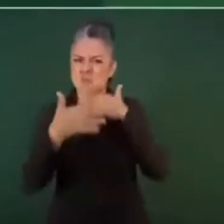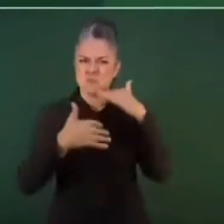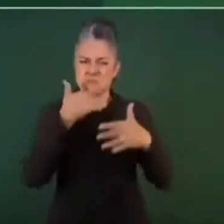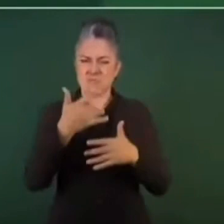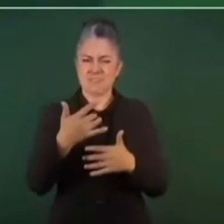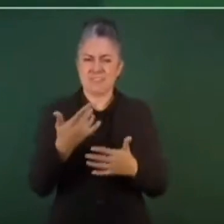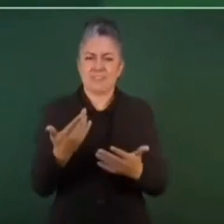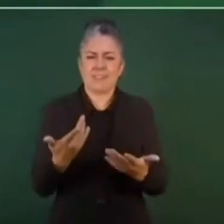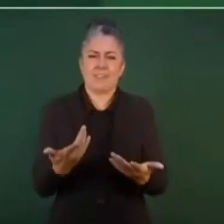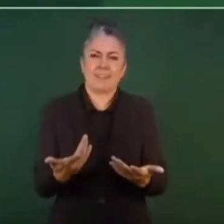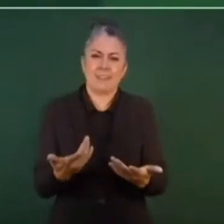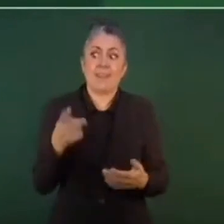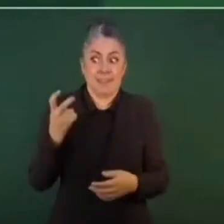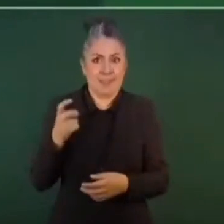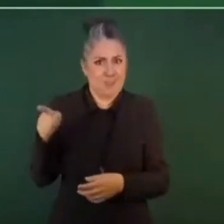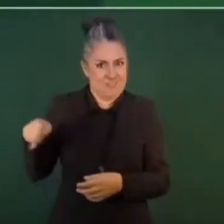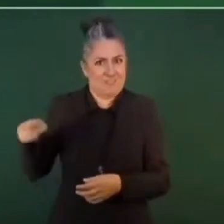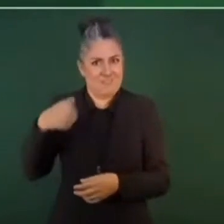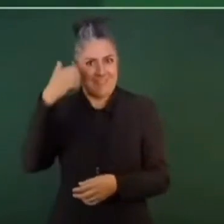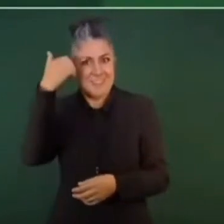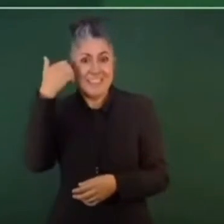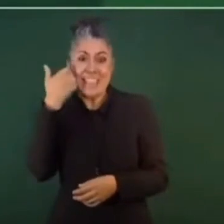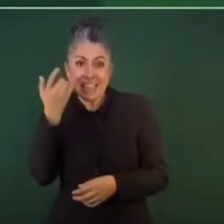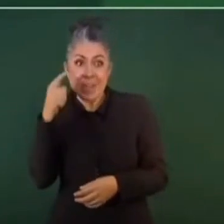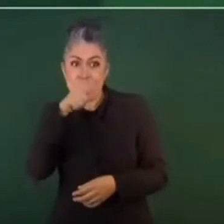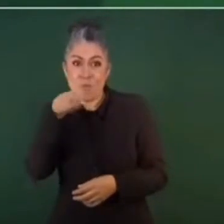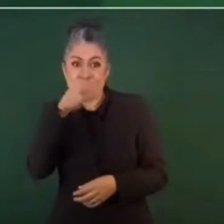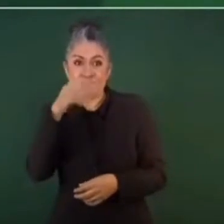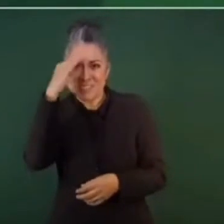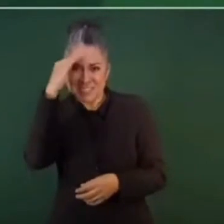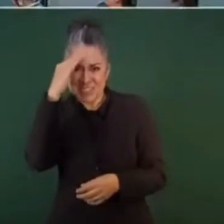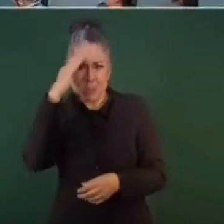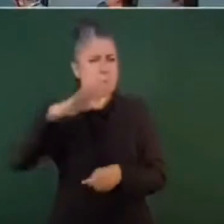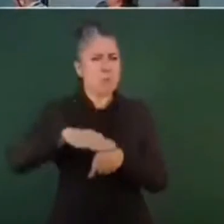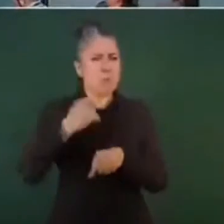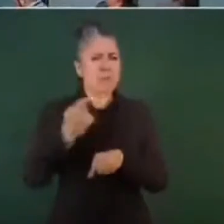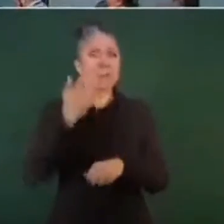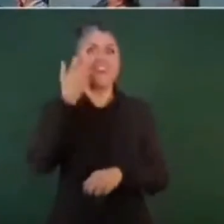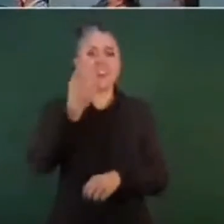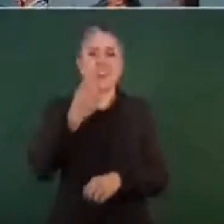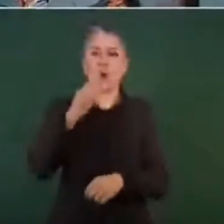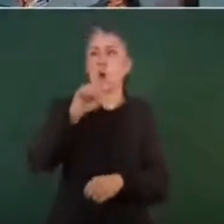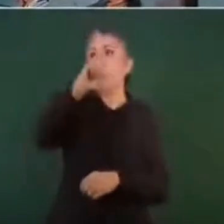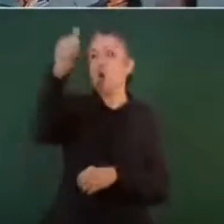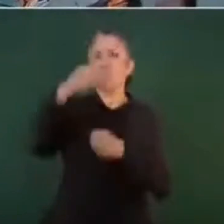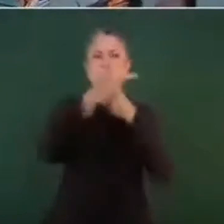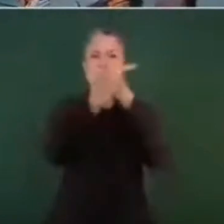organizaciones de gobiernos extranjeros agencias